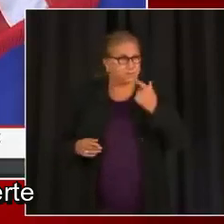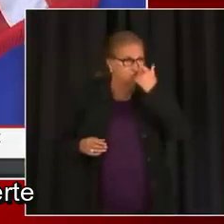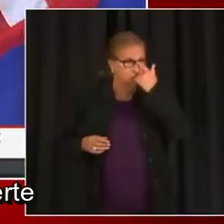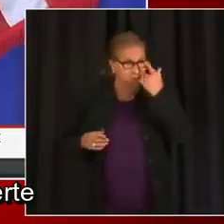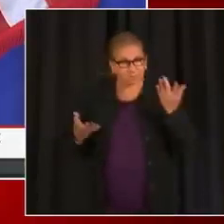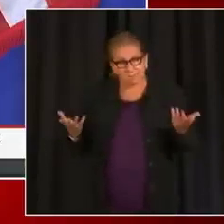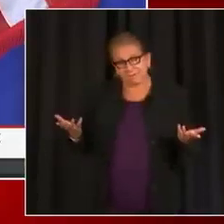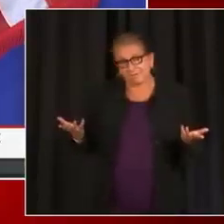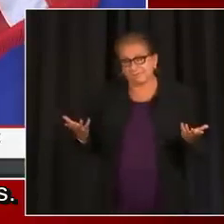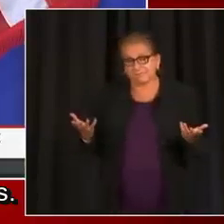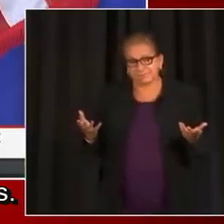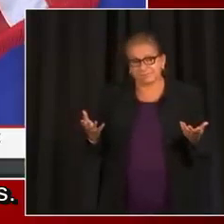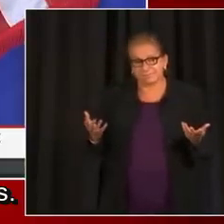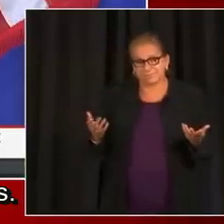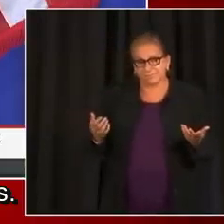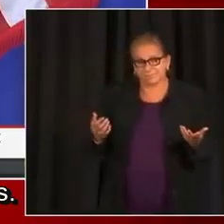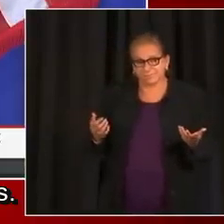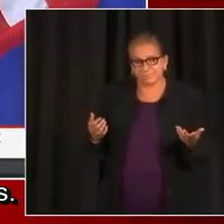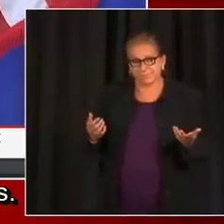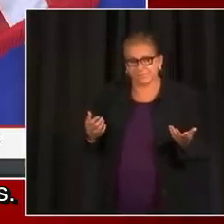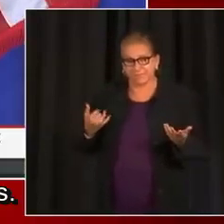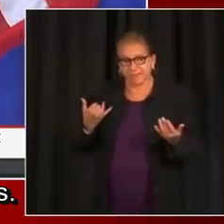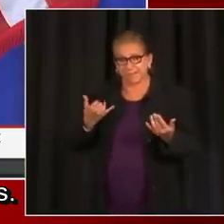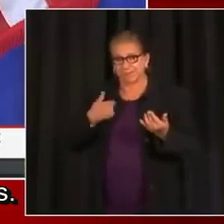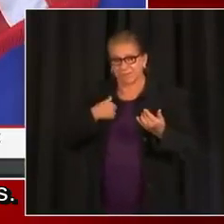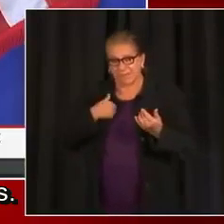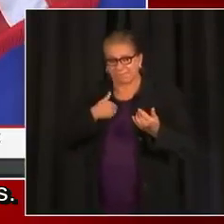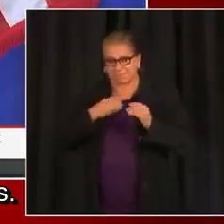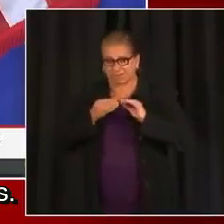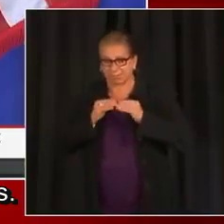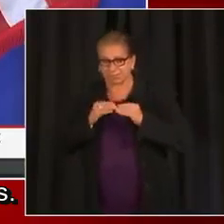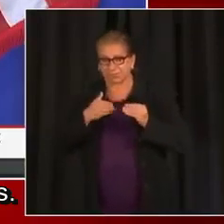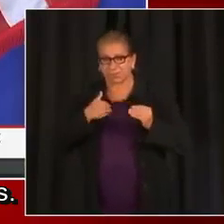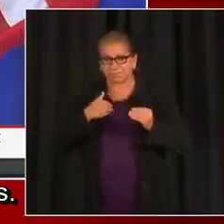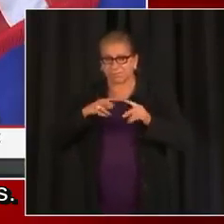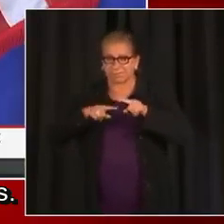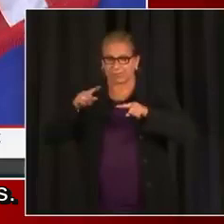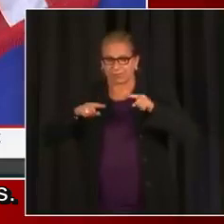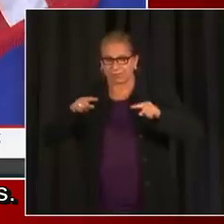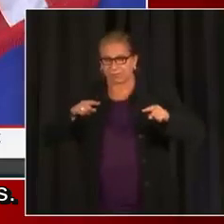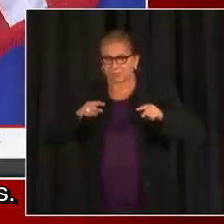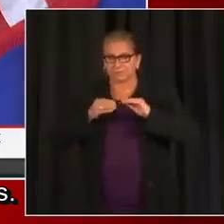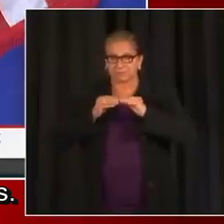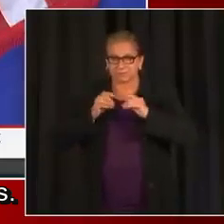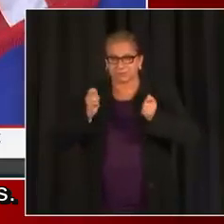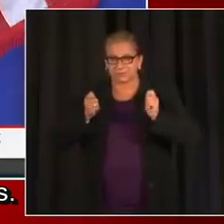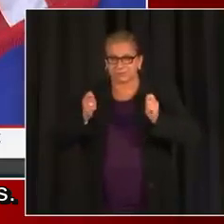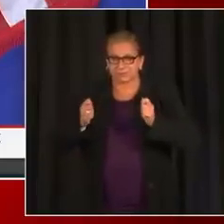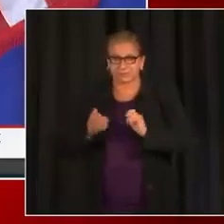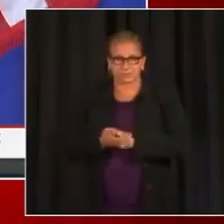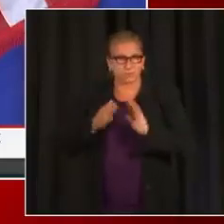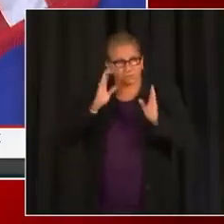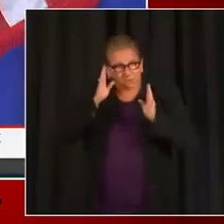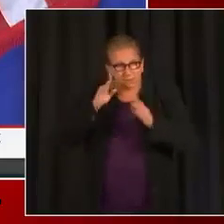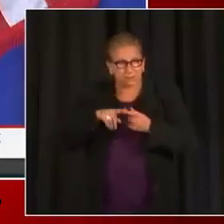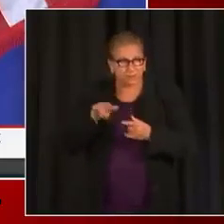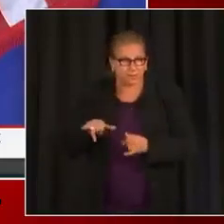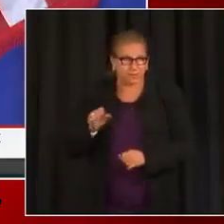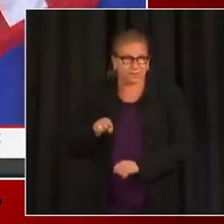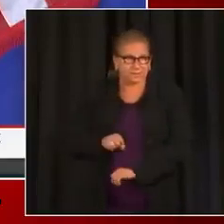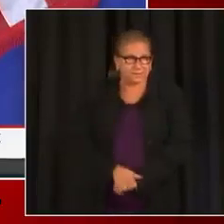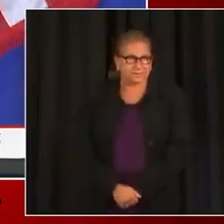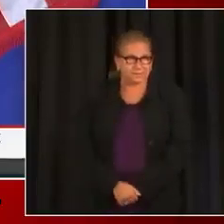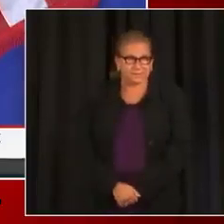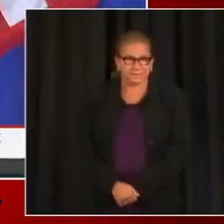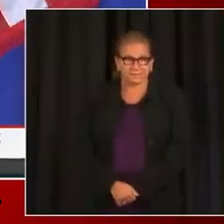fuerte en contra de cualquiera de estos virus o sus variantes que hemos visto.